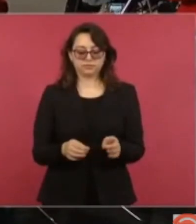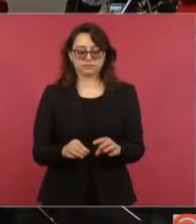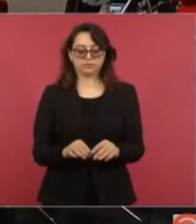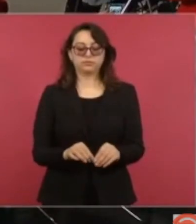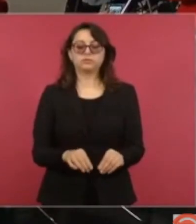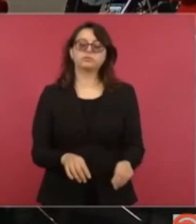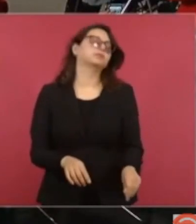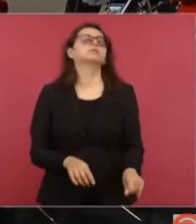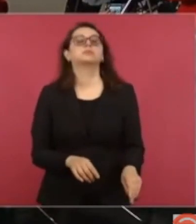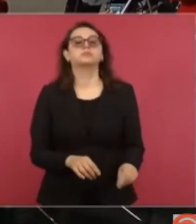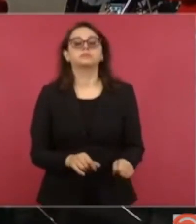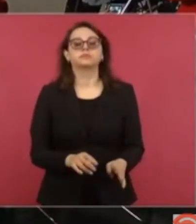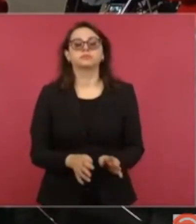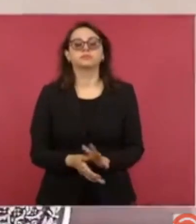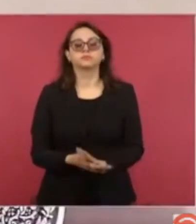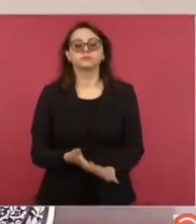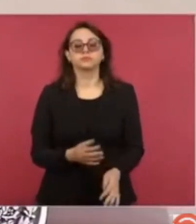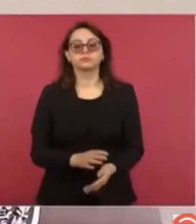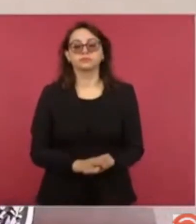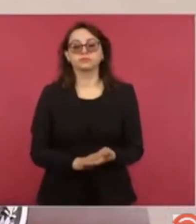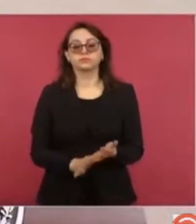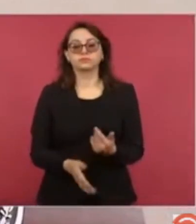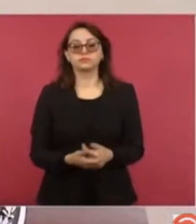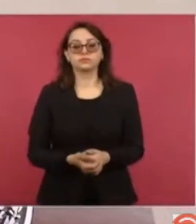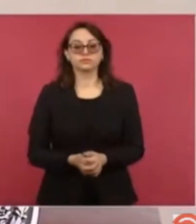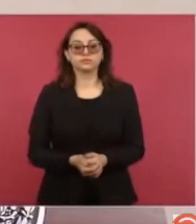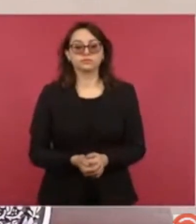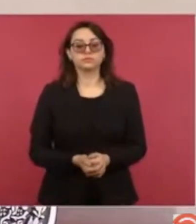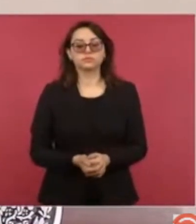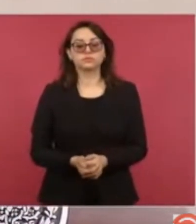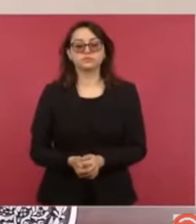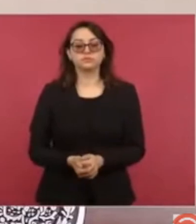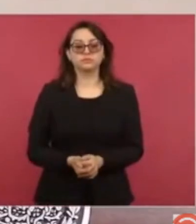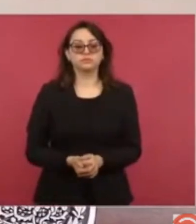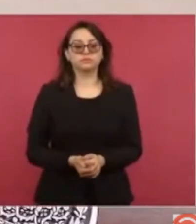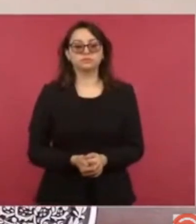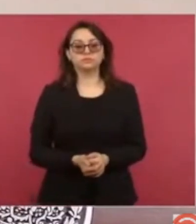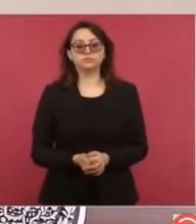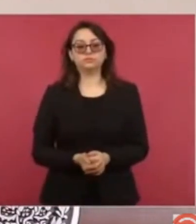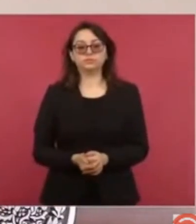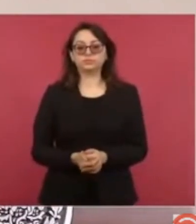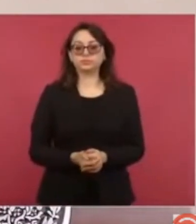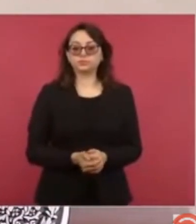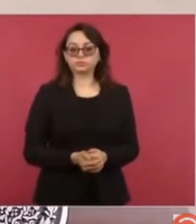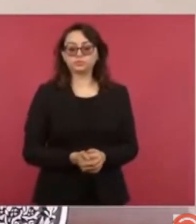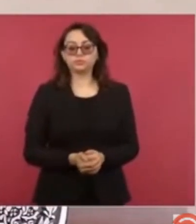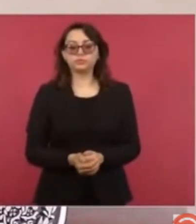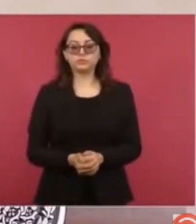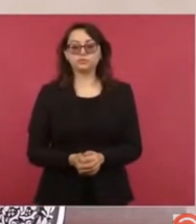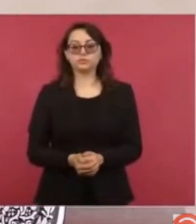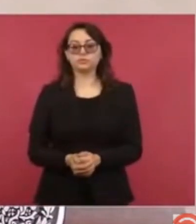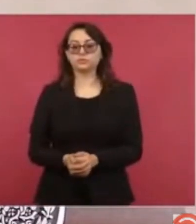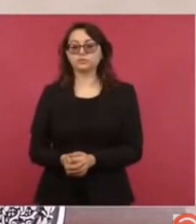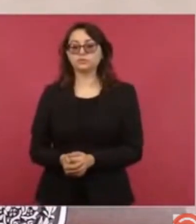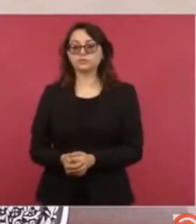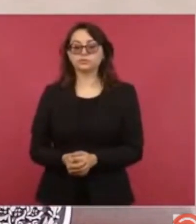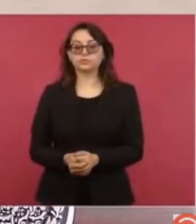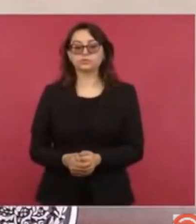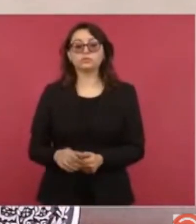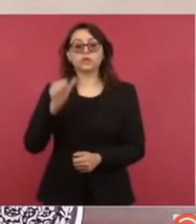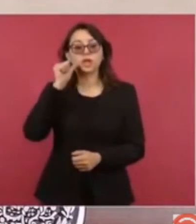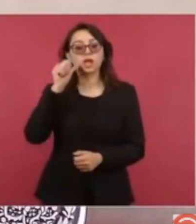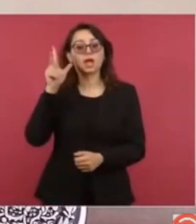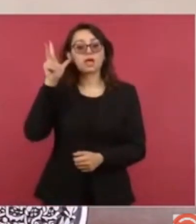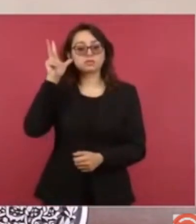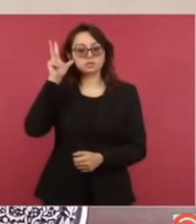antier llegó un escrito a la Secretaría de Gobernación de parte